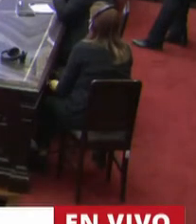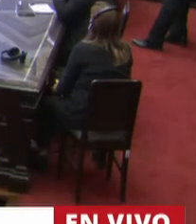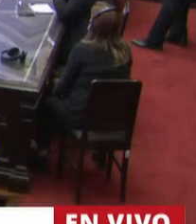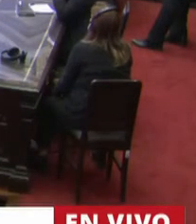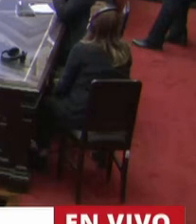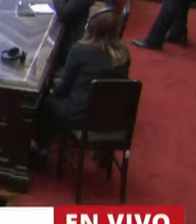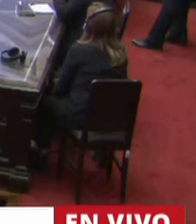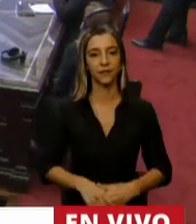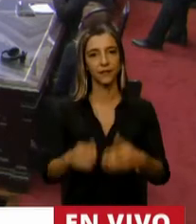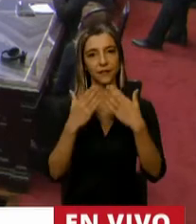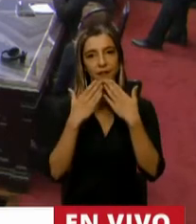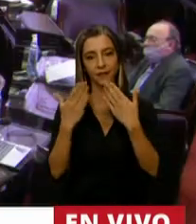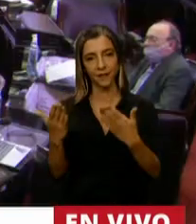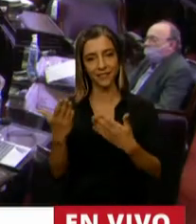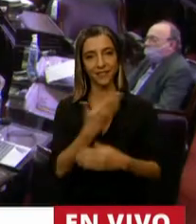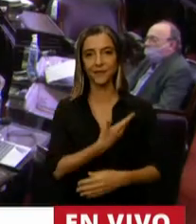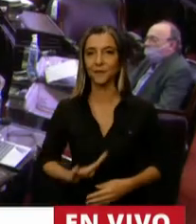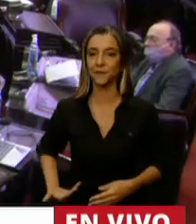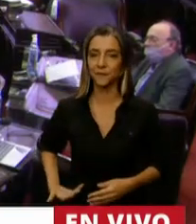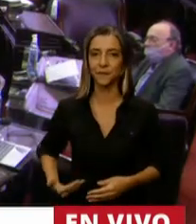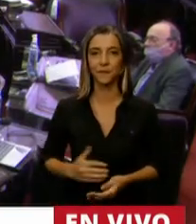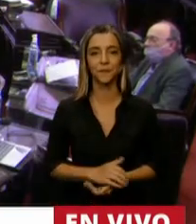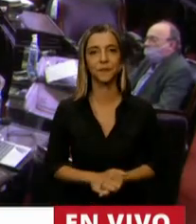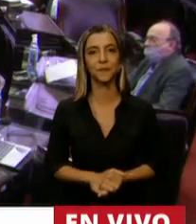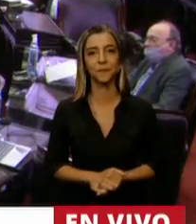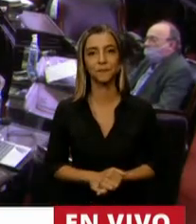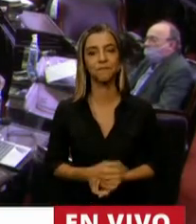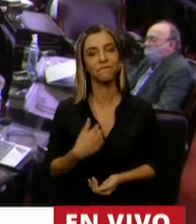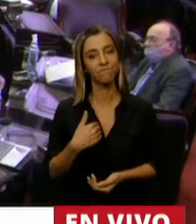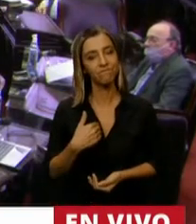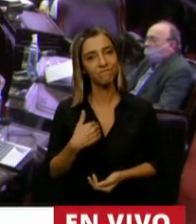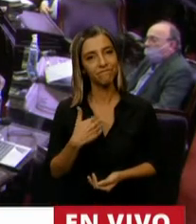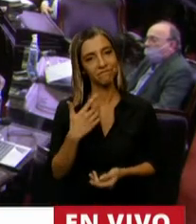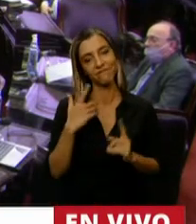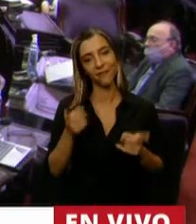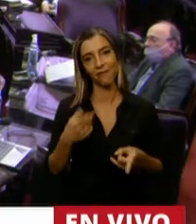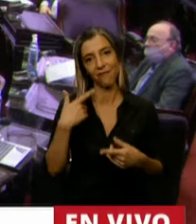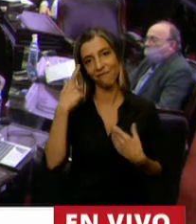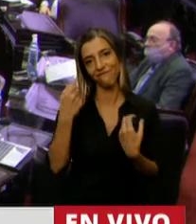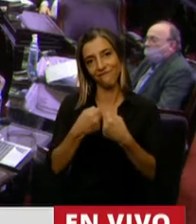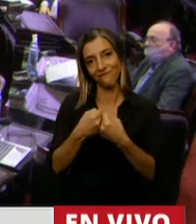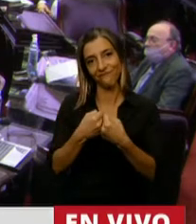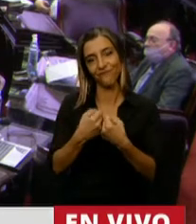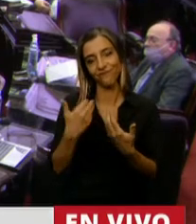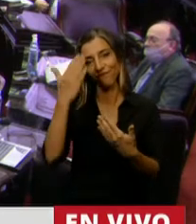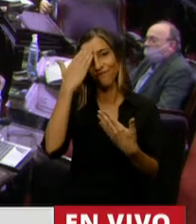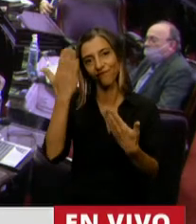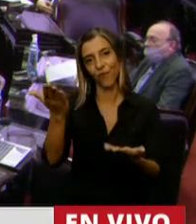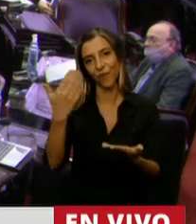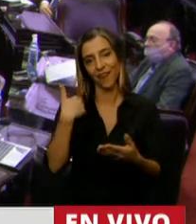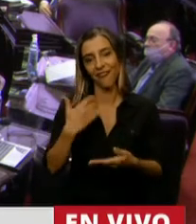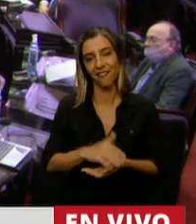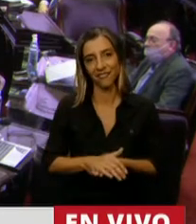Gracias, Presidente. Además de sumarme al homenaje y adherir con las palabras